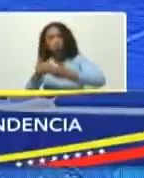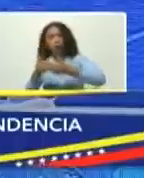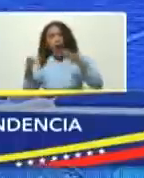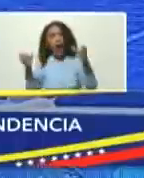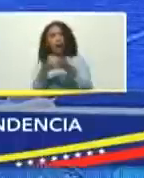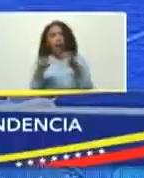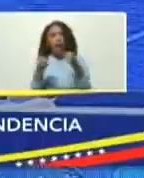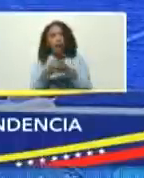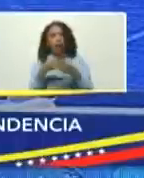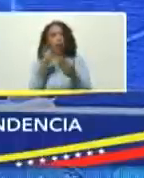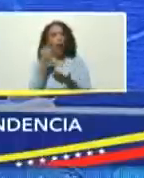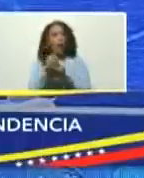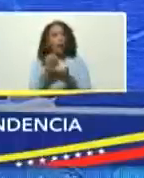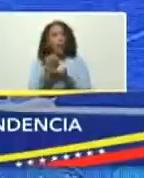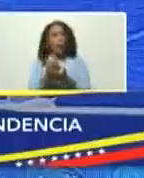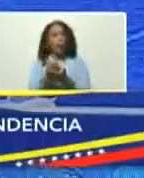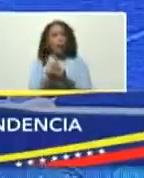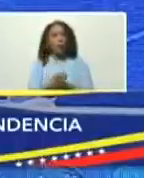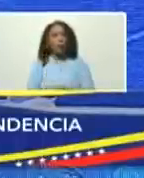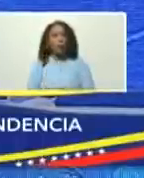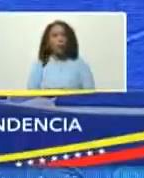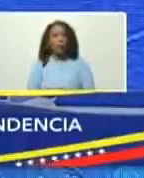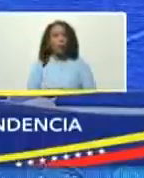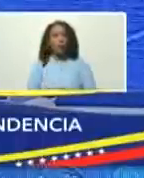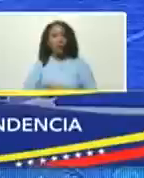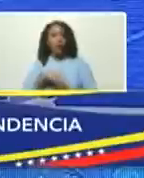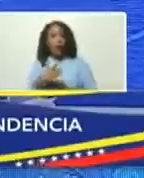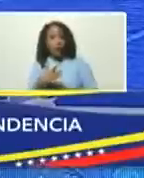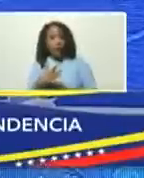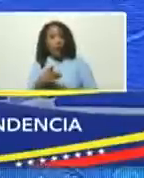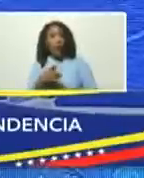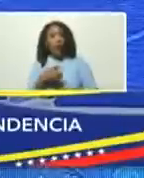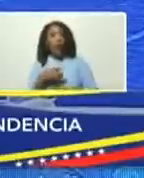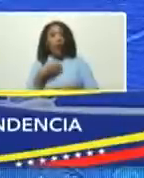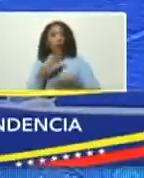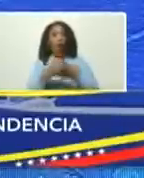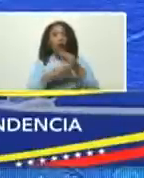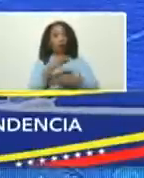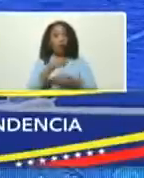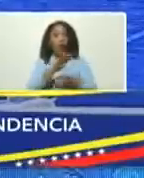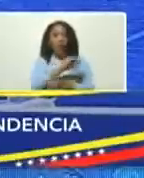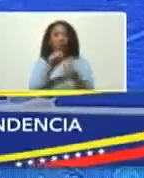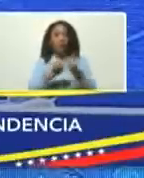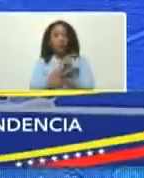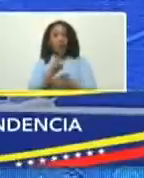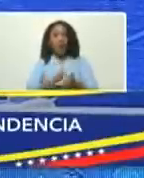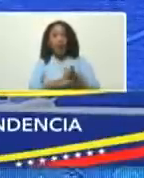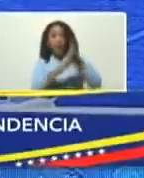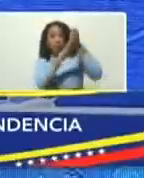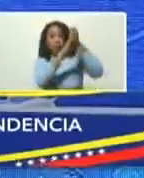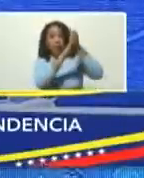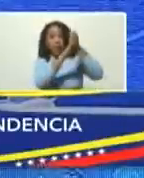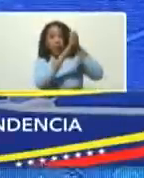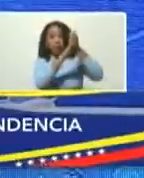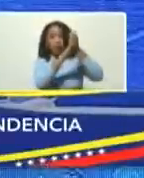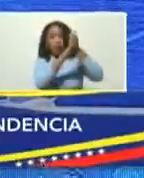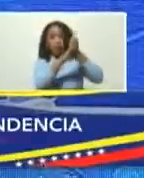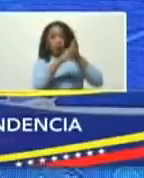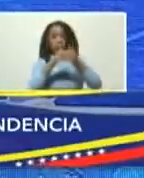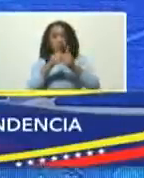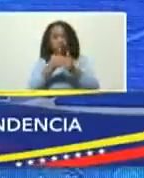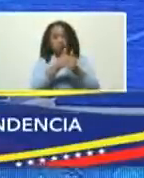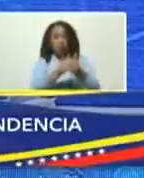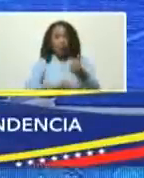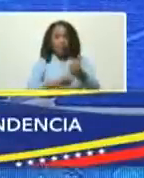económico que lo han ido dirigiendo la vicepresidenta ejecutiva delci rodríguez el